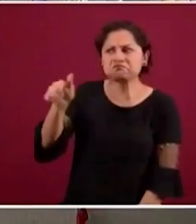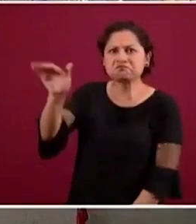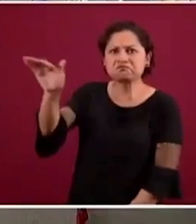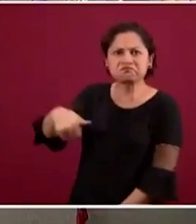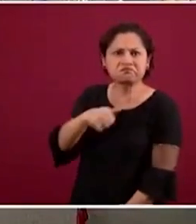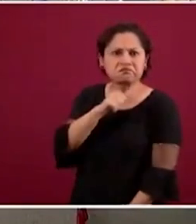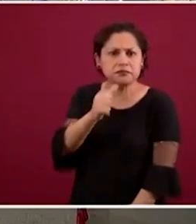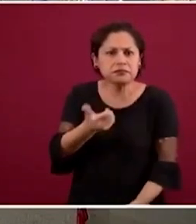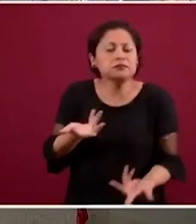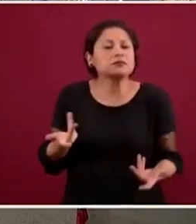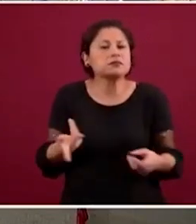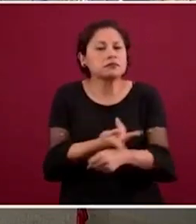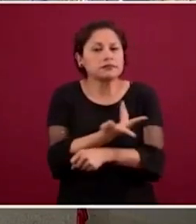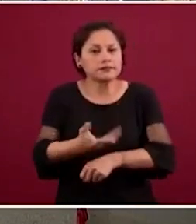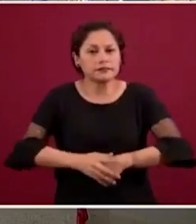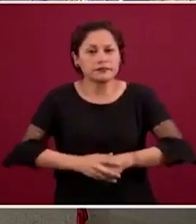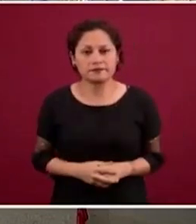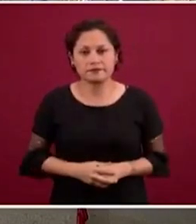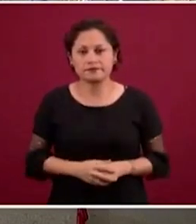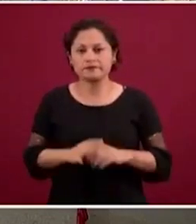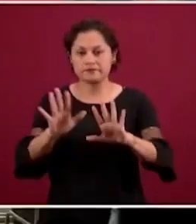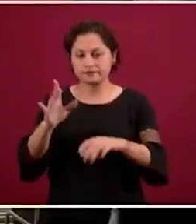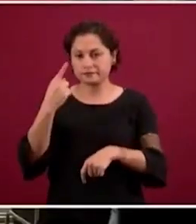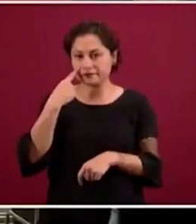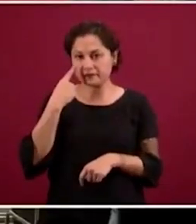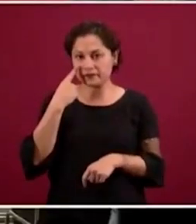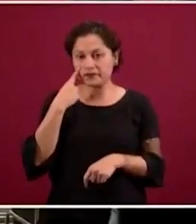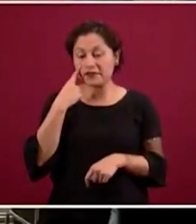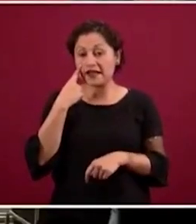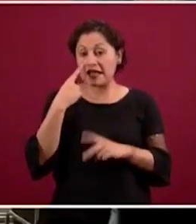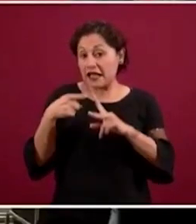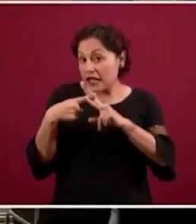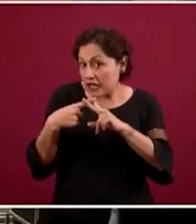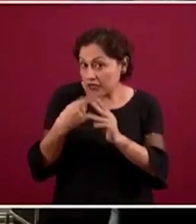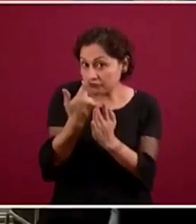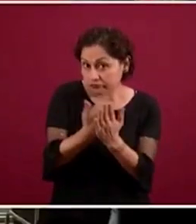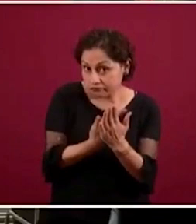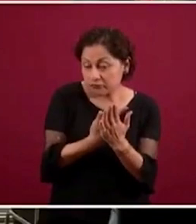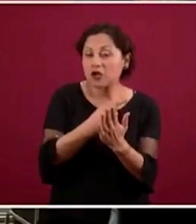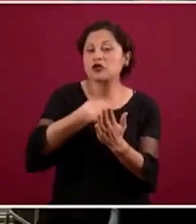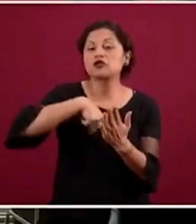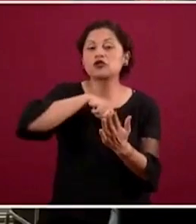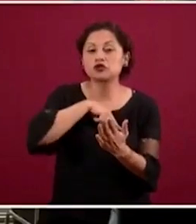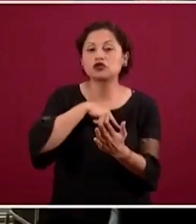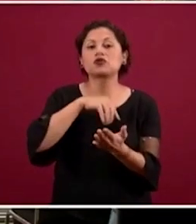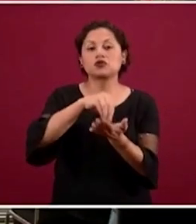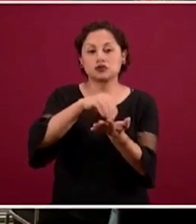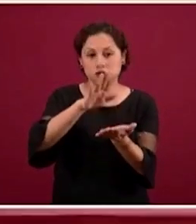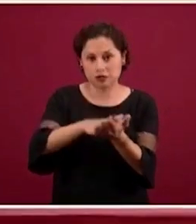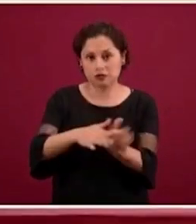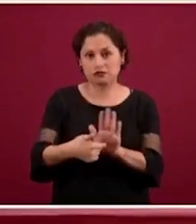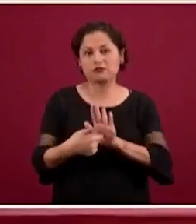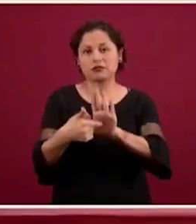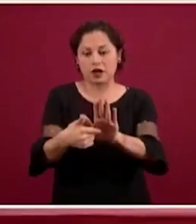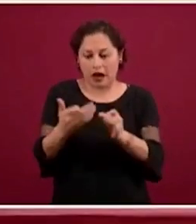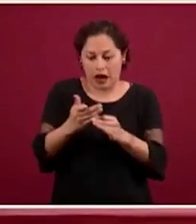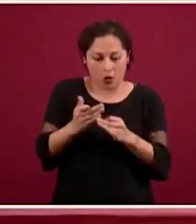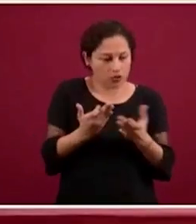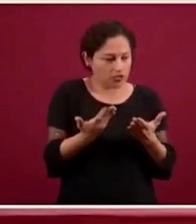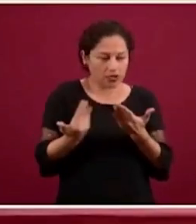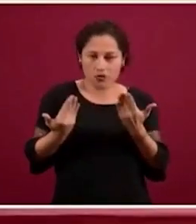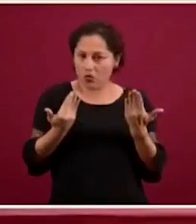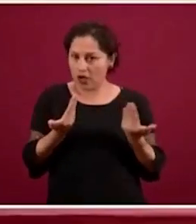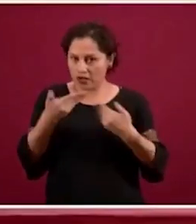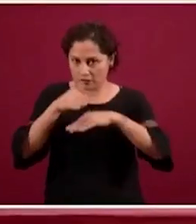Los datos específicos los vamos a ir actualizando, en este momento no los tengo del corte más reciente sobre la jornada de